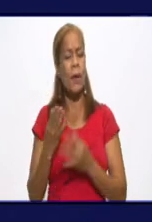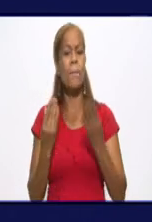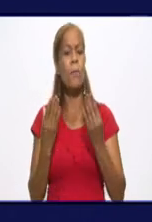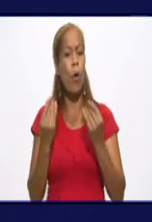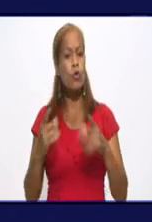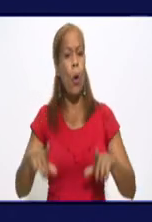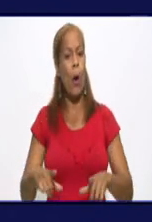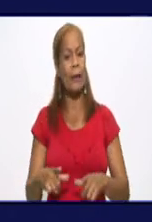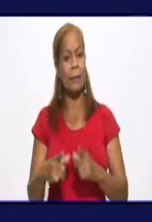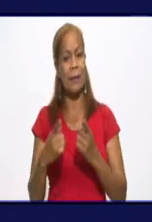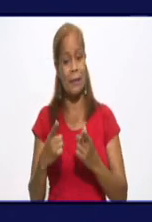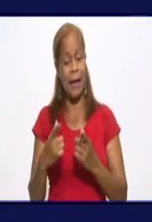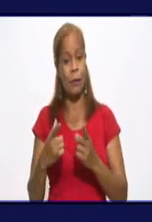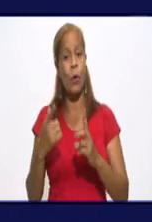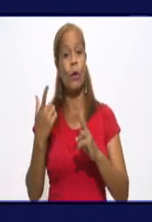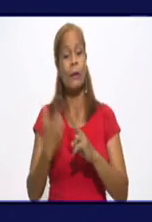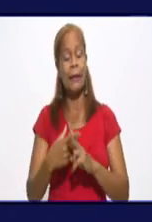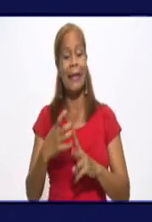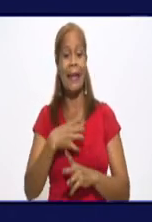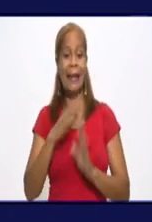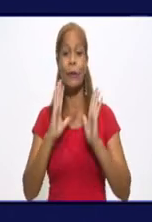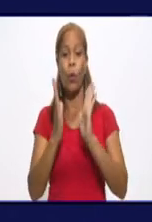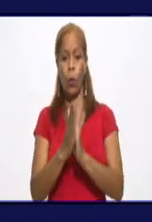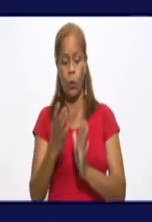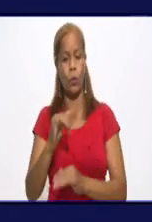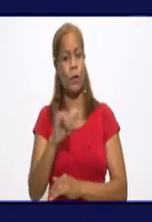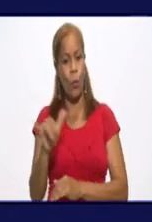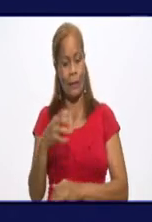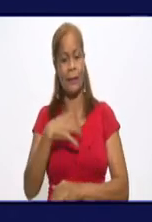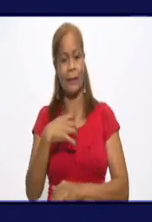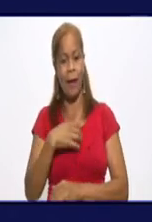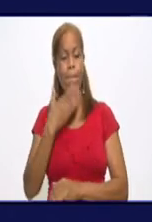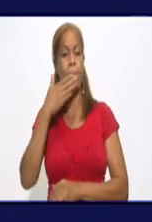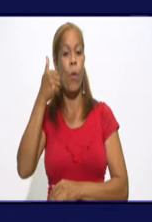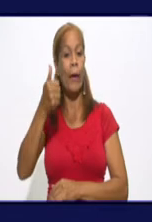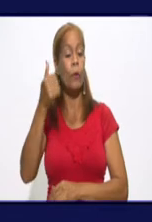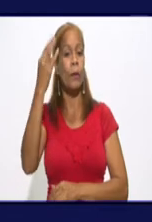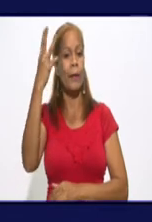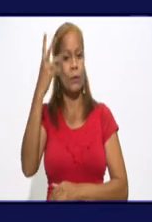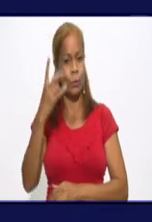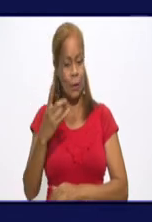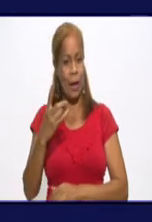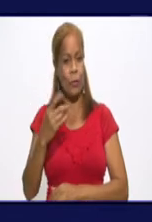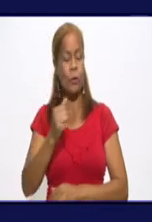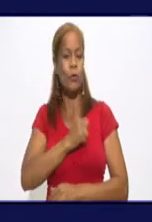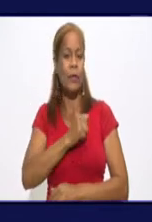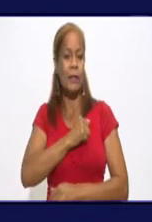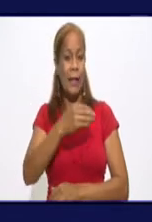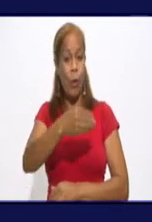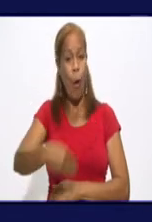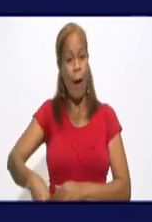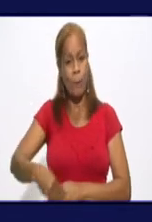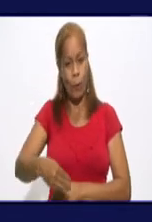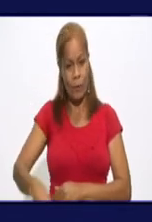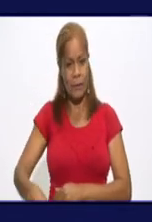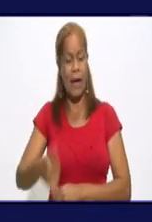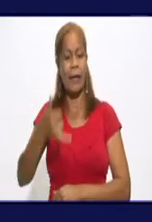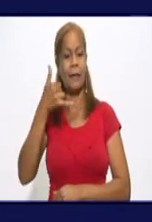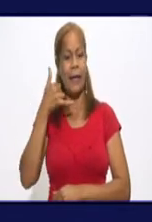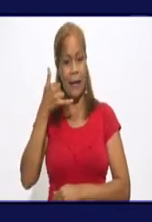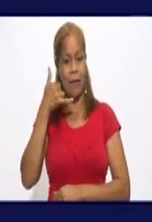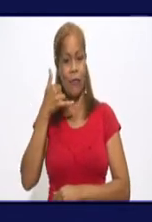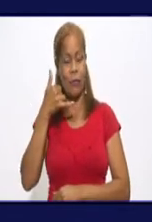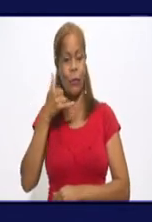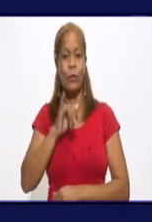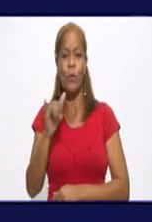y que todos serán de resultados y victorias. Por eso quería aprovechar esta vía para felicitarlos en